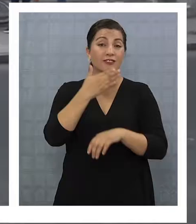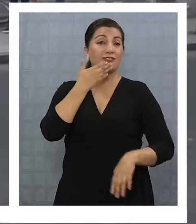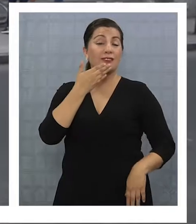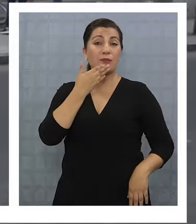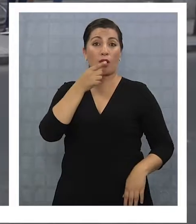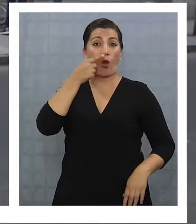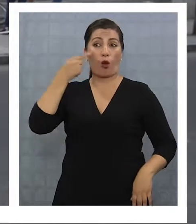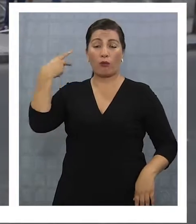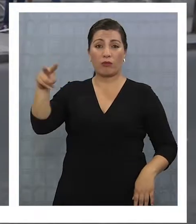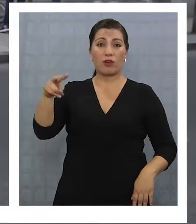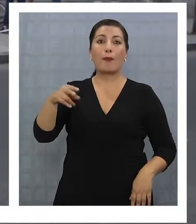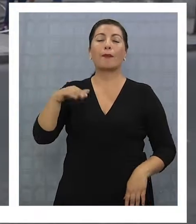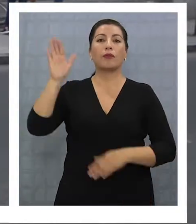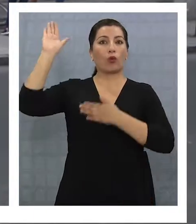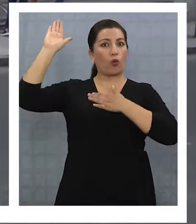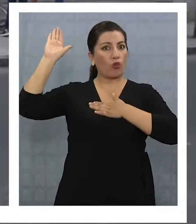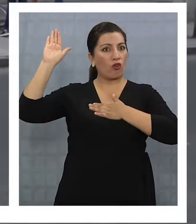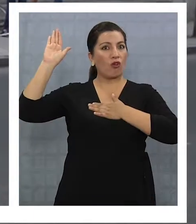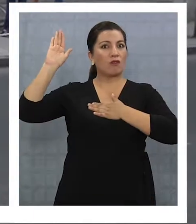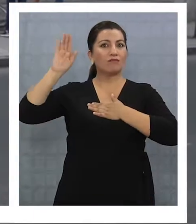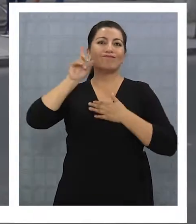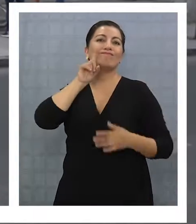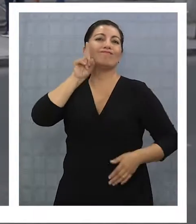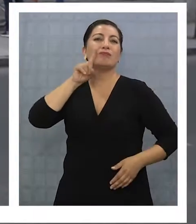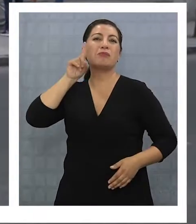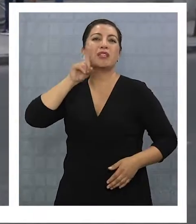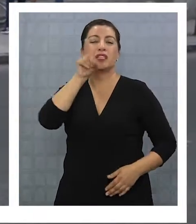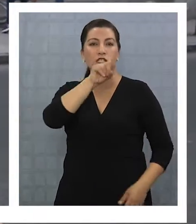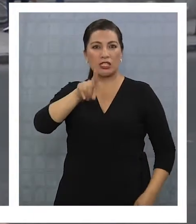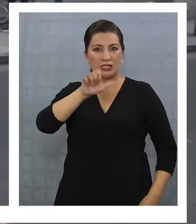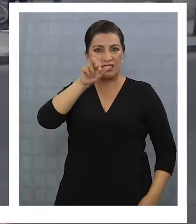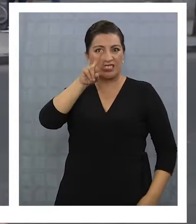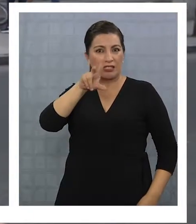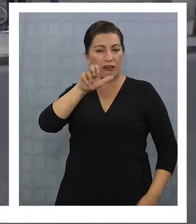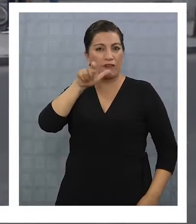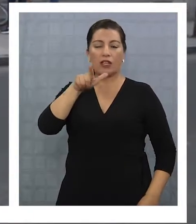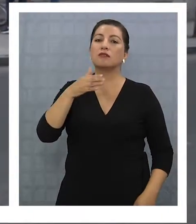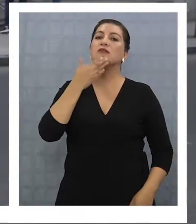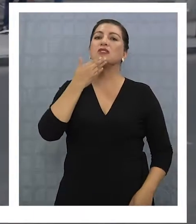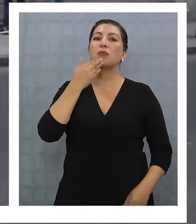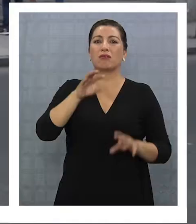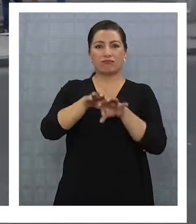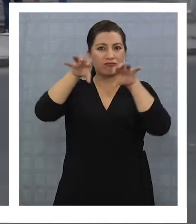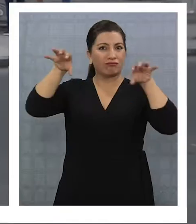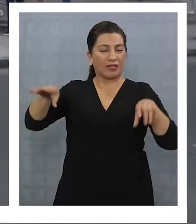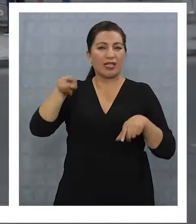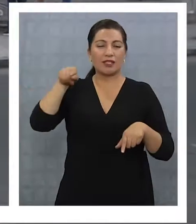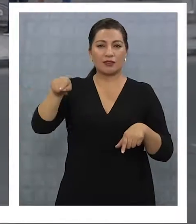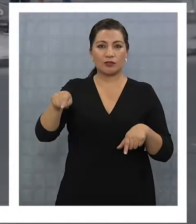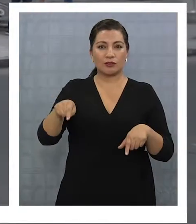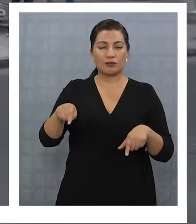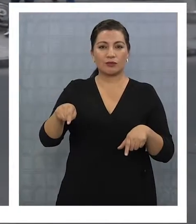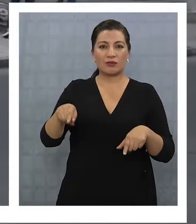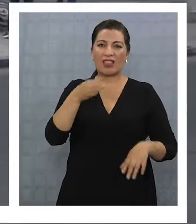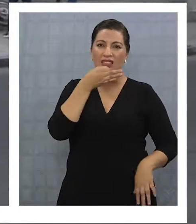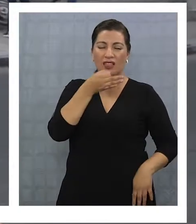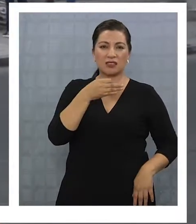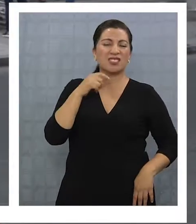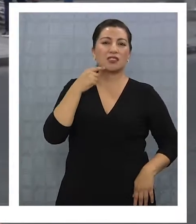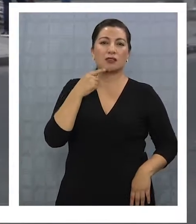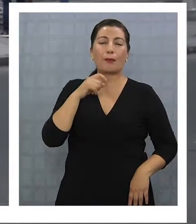él mintió bajo juramento en la inscripción del server, que consiste en un delito separado de perjurio, que es decir,